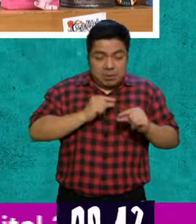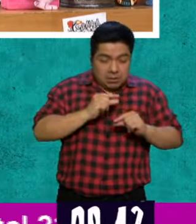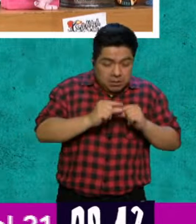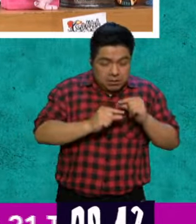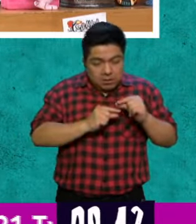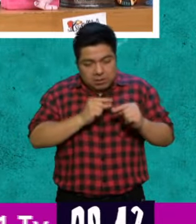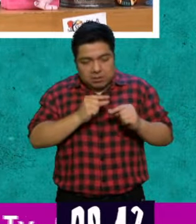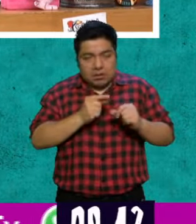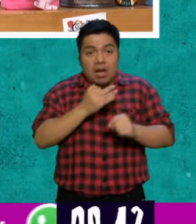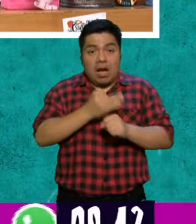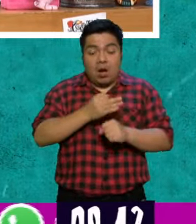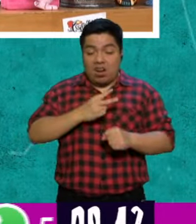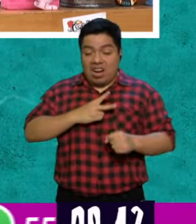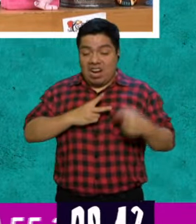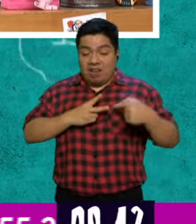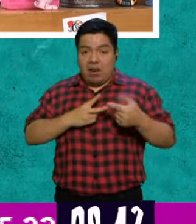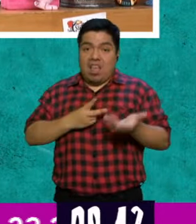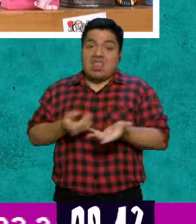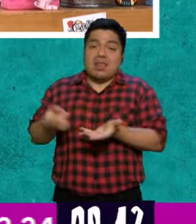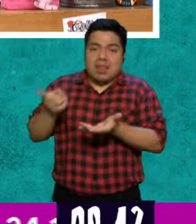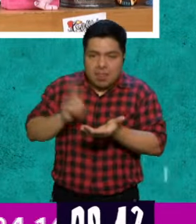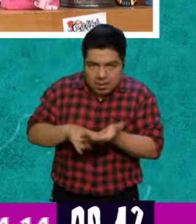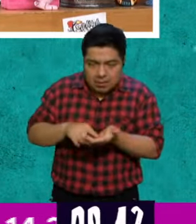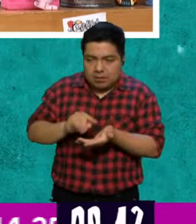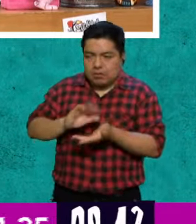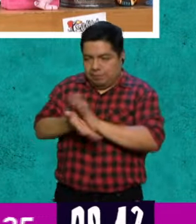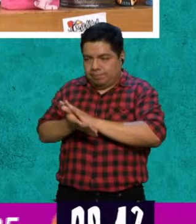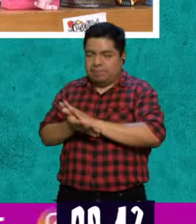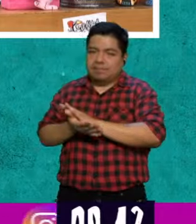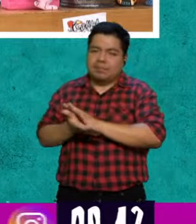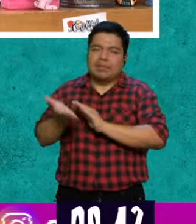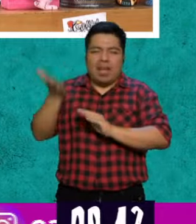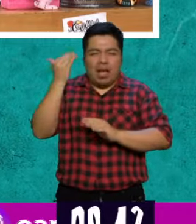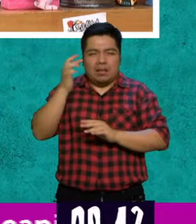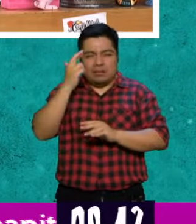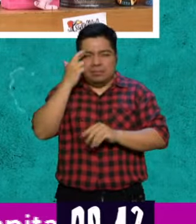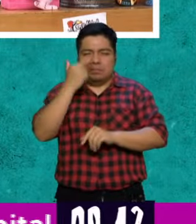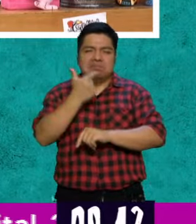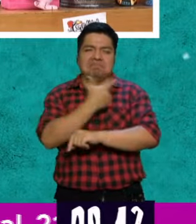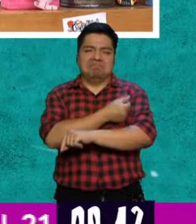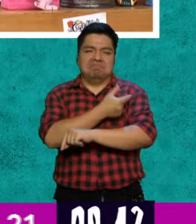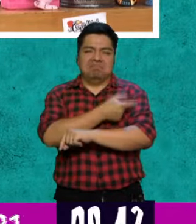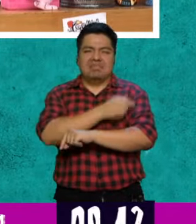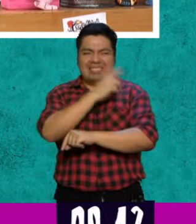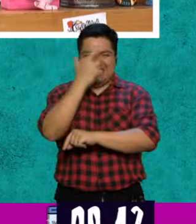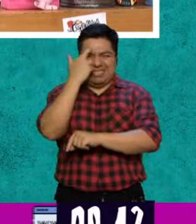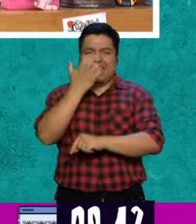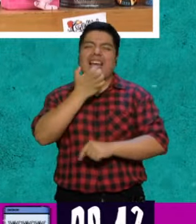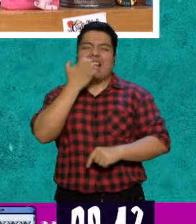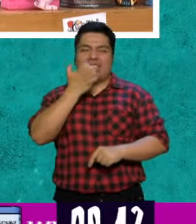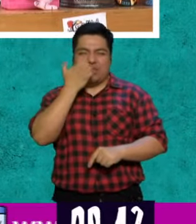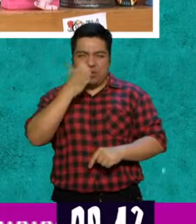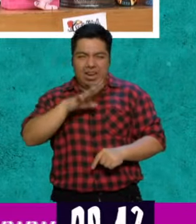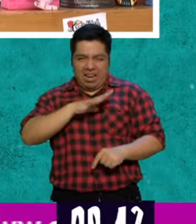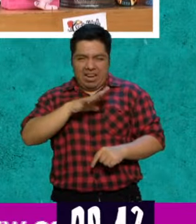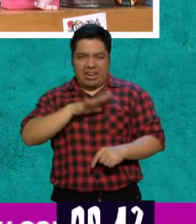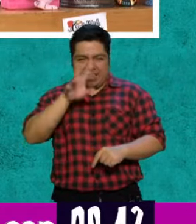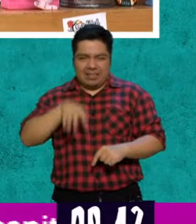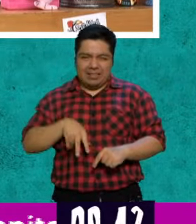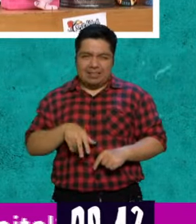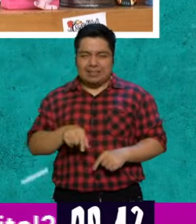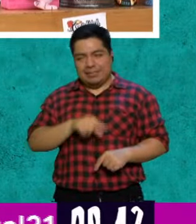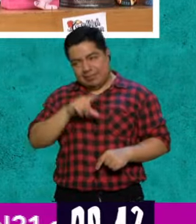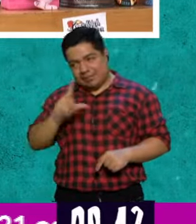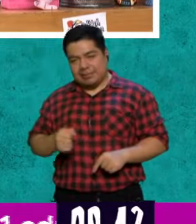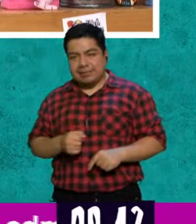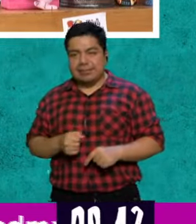ya se modifica genéticamente y hay unos adelantos brutales. Bueno, antes nos vacunaban hasta en la escuela. Sí, cómo no. Y luego